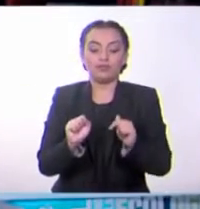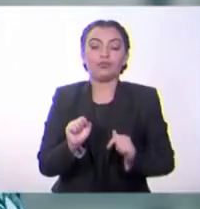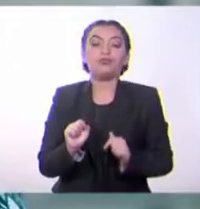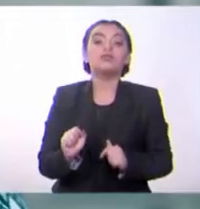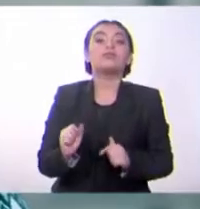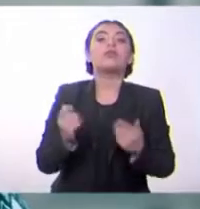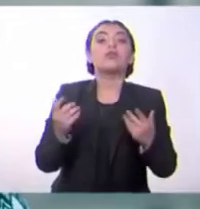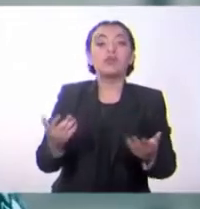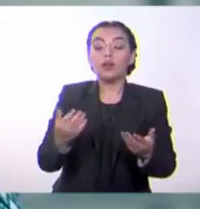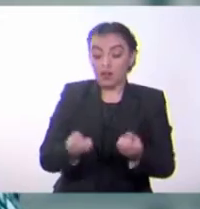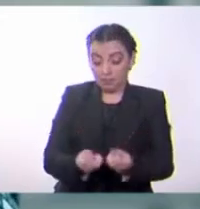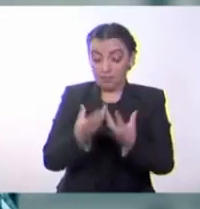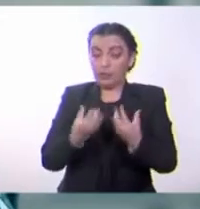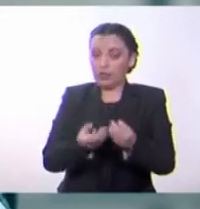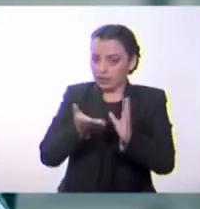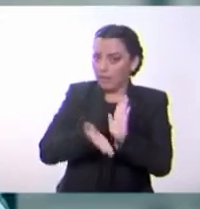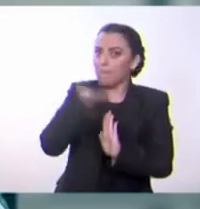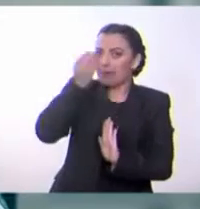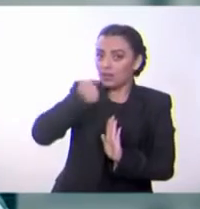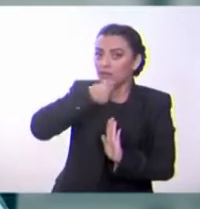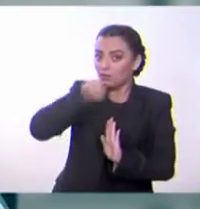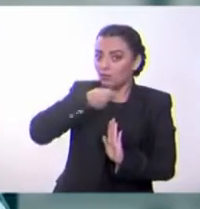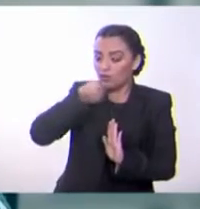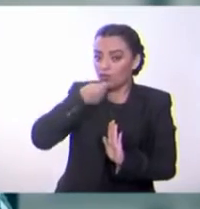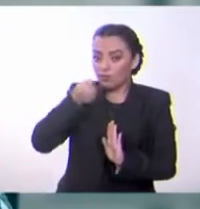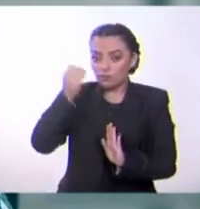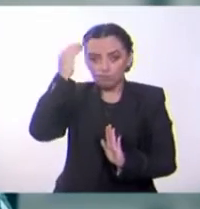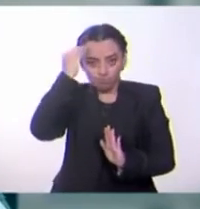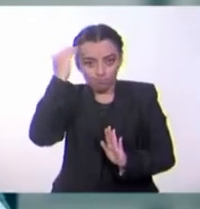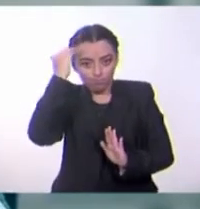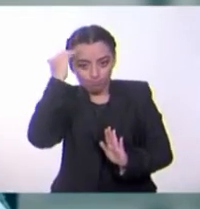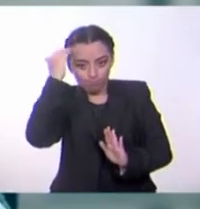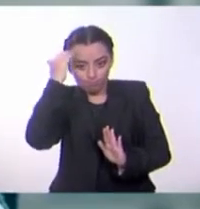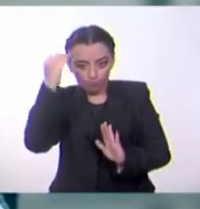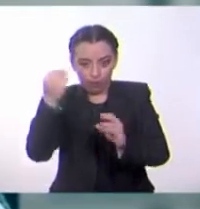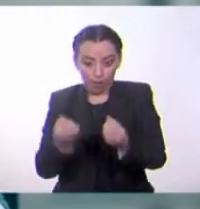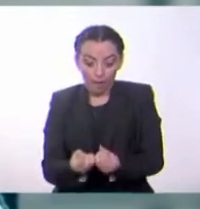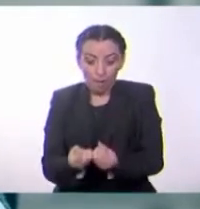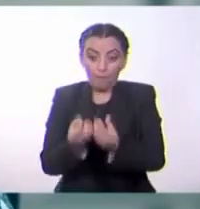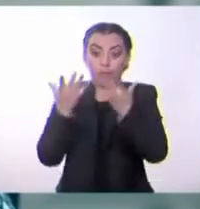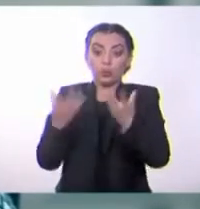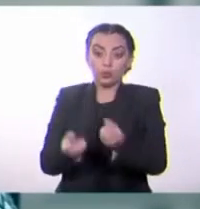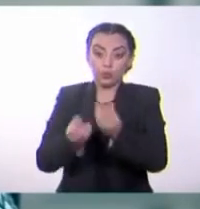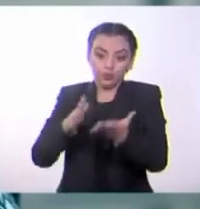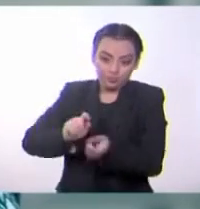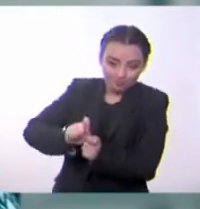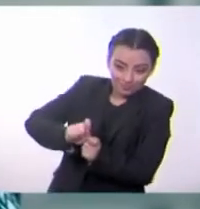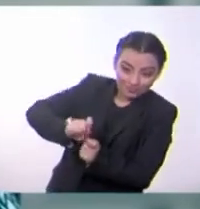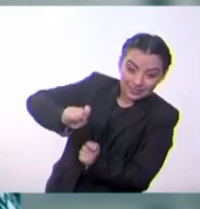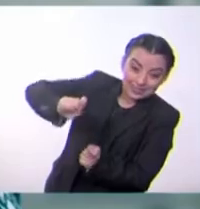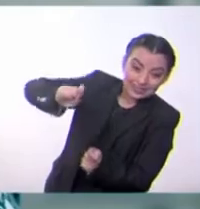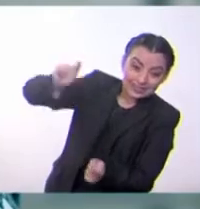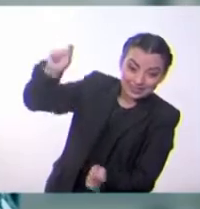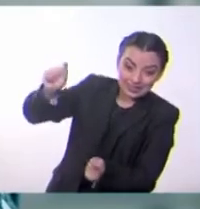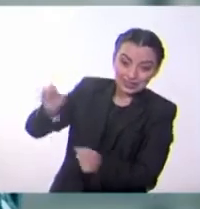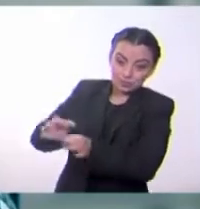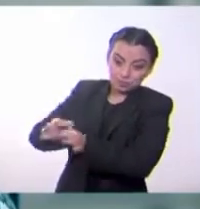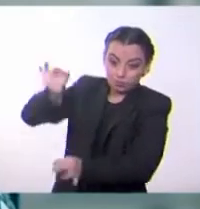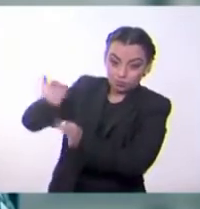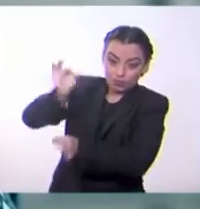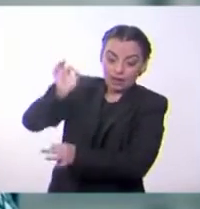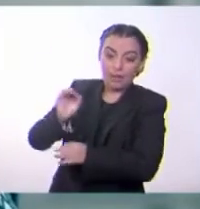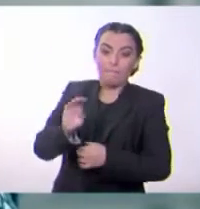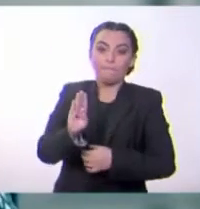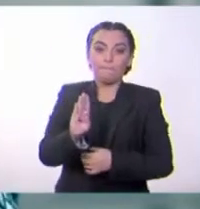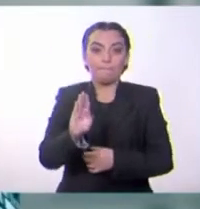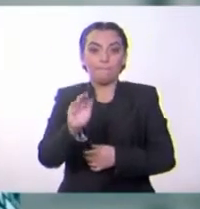también a las plantas. Sabemos de que aquella crece más rápido, son conocidas como los bambúes. Pero, el bambú no